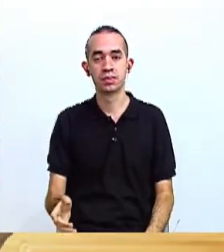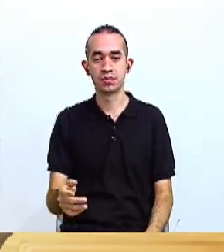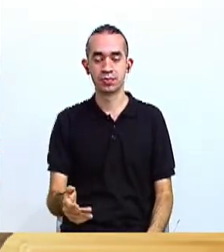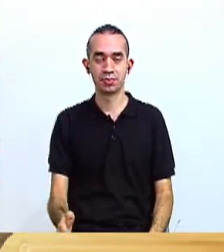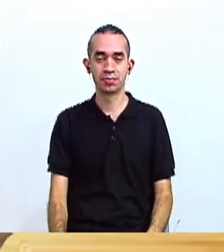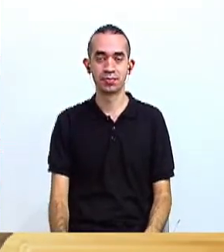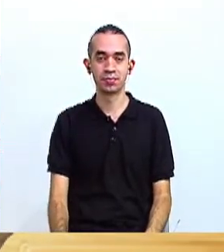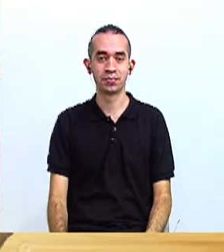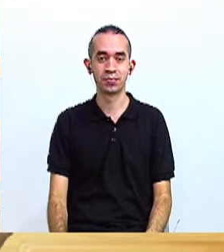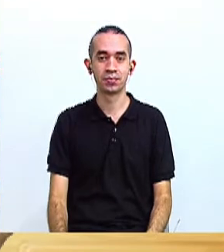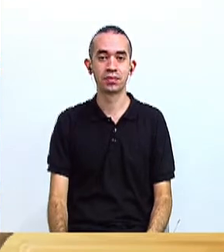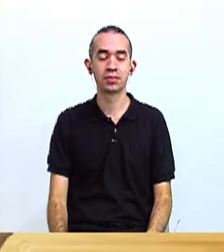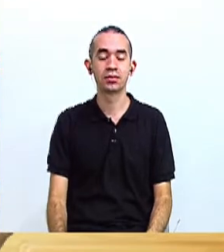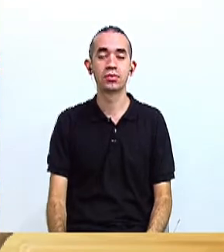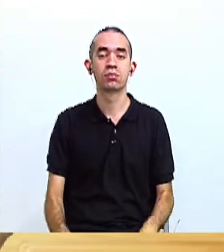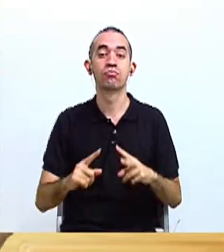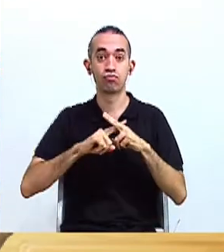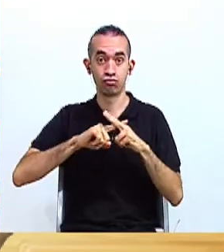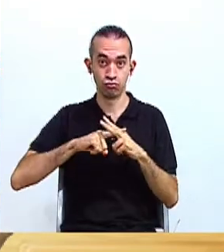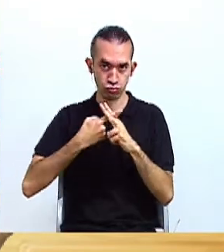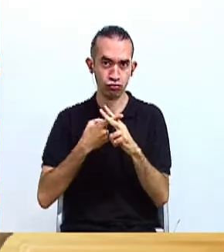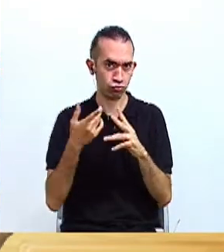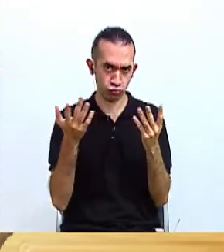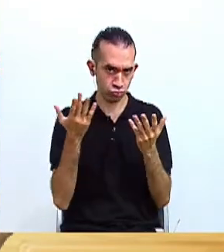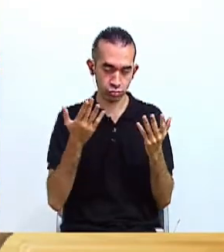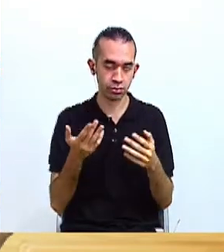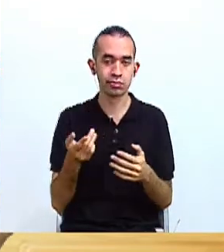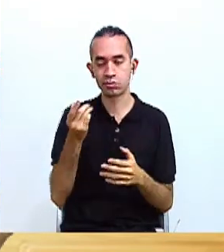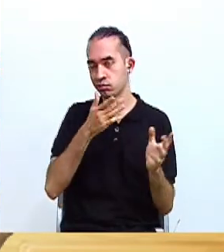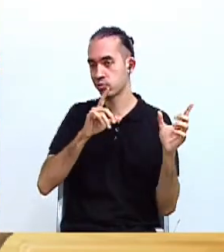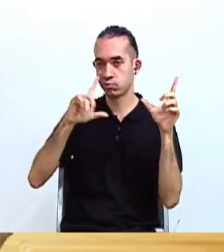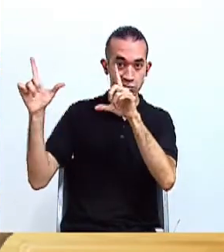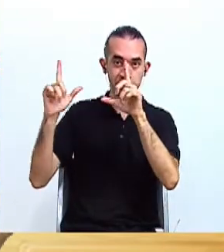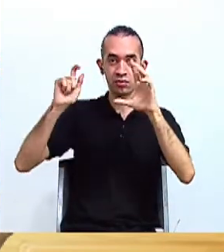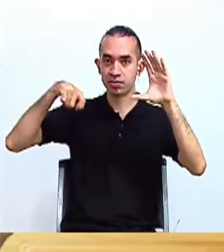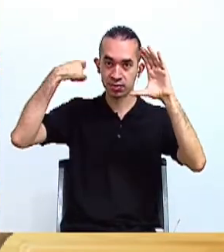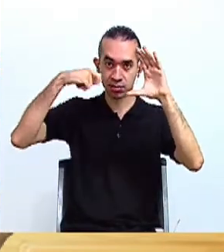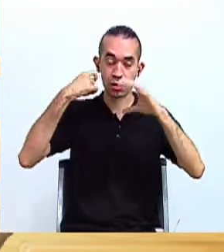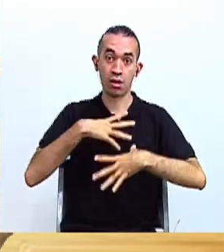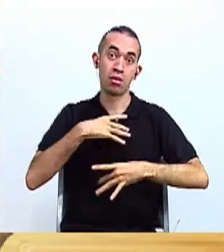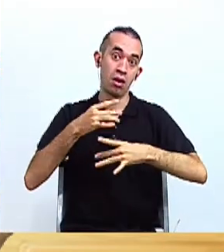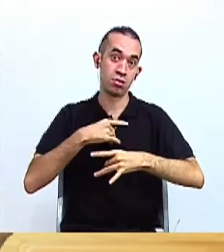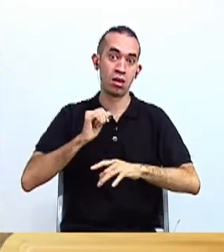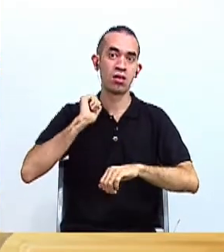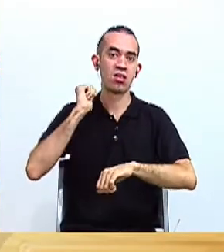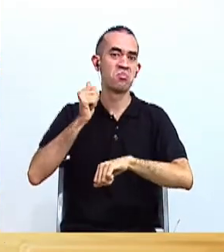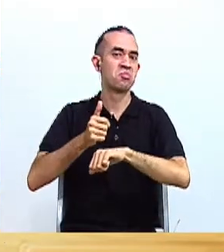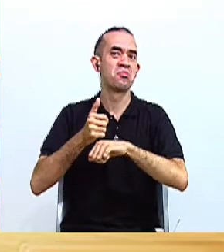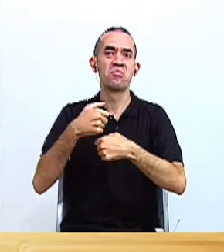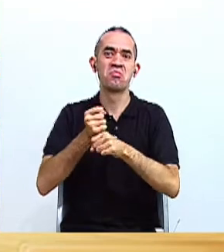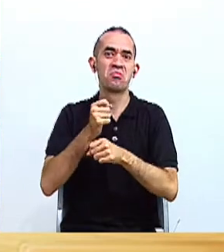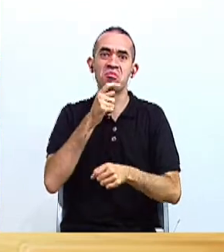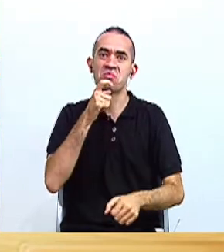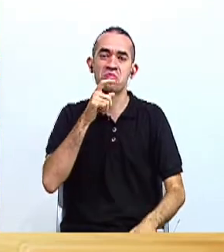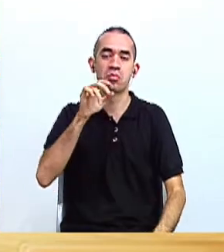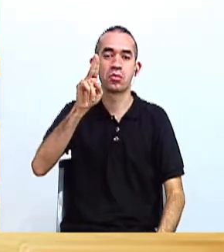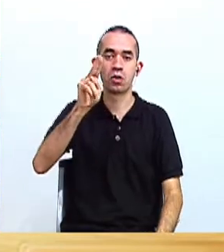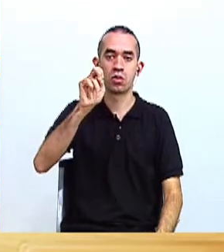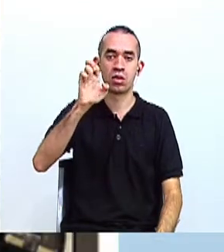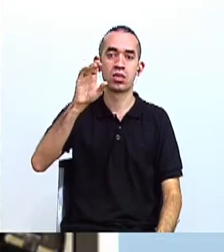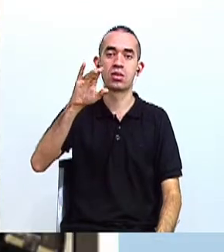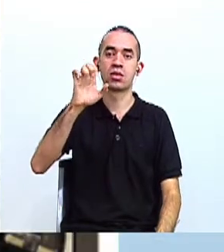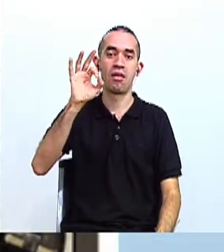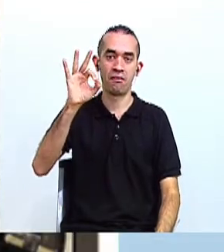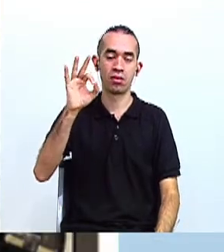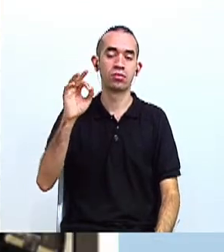indígenas. Y para empezar, te voy a mostrar un video muy interesante de la UNICEF que precisamente nos va a dar a conocer